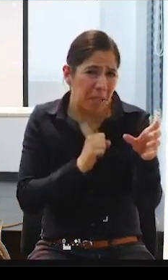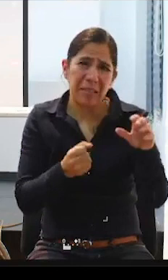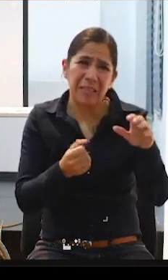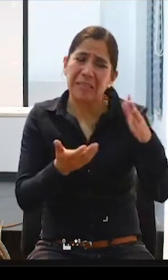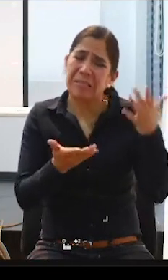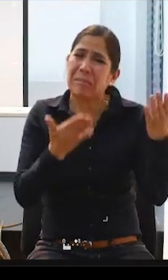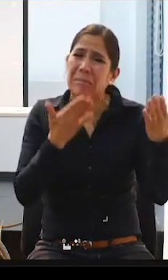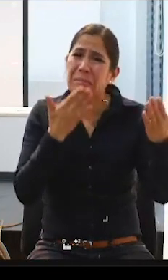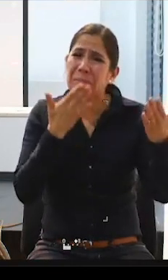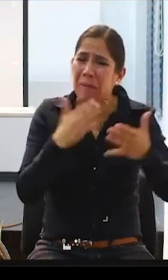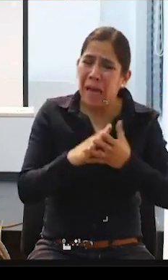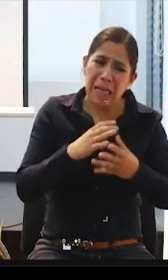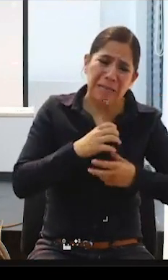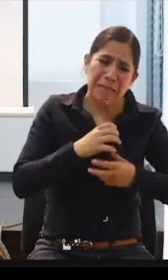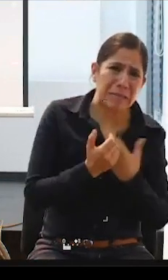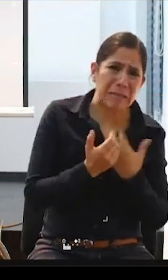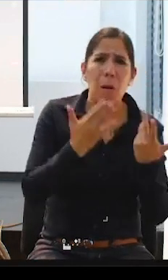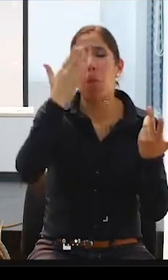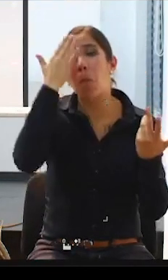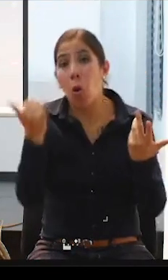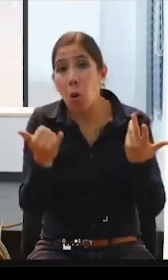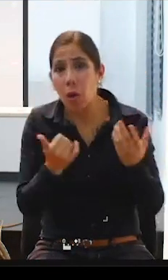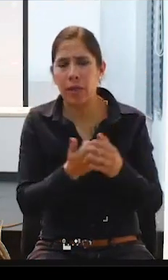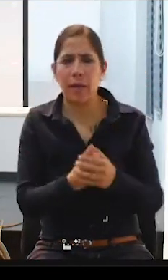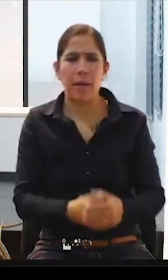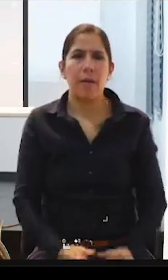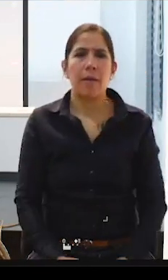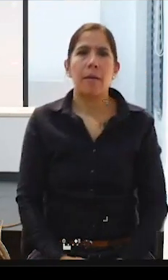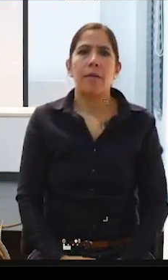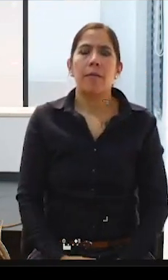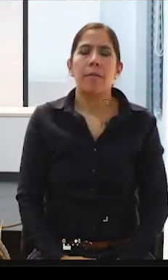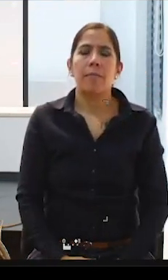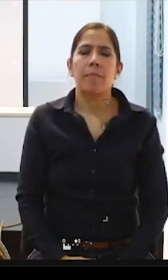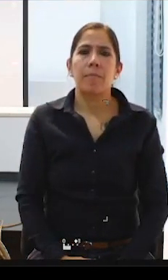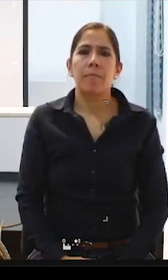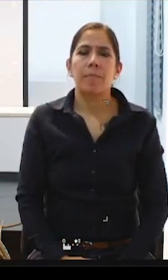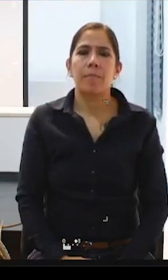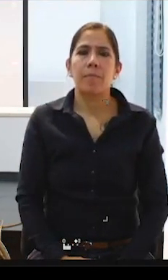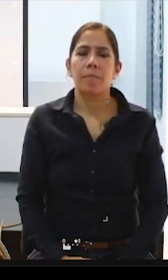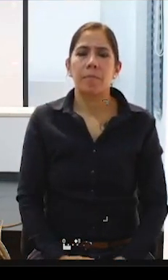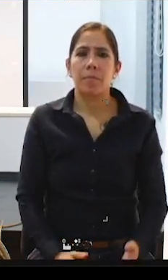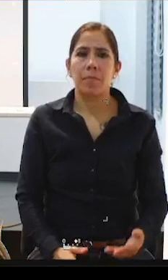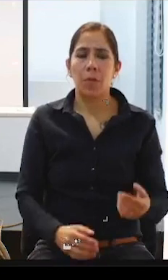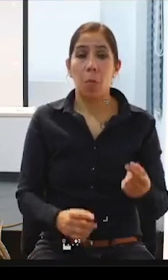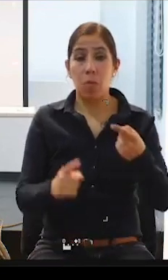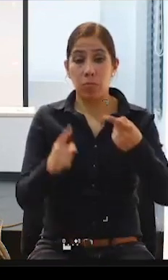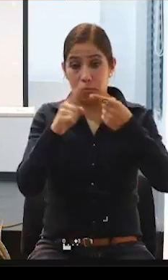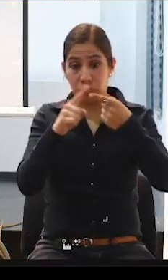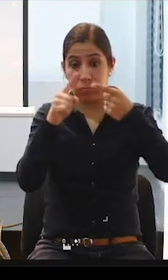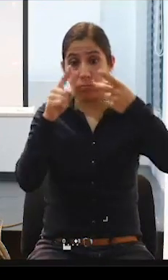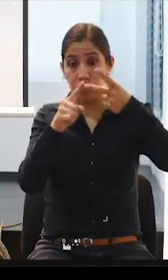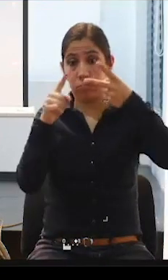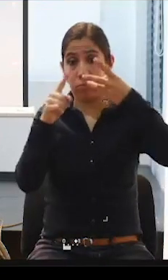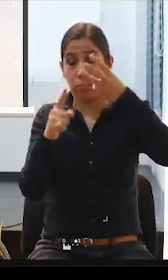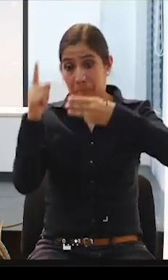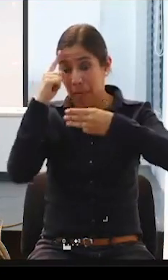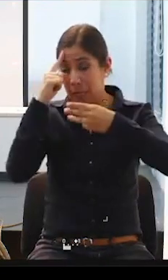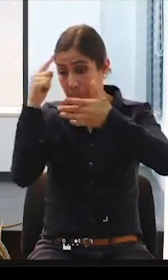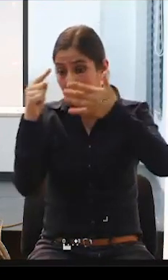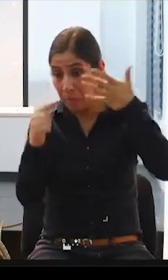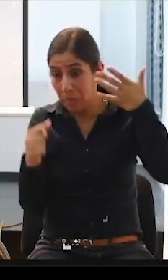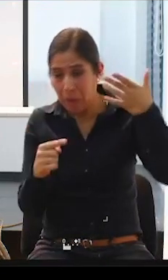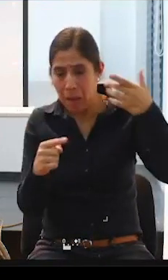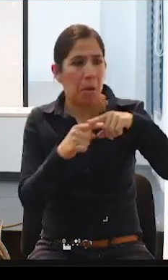todo el tema de protección de tal, de tal, y se olvidó de lo más importante, de la parte